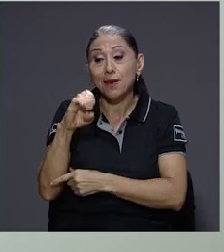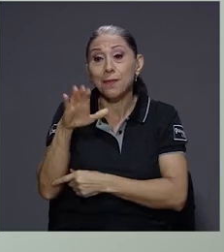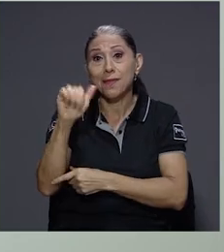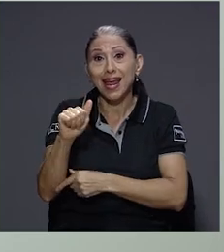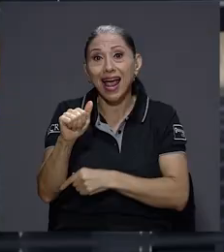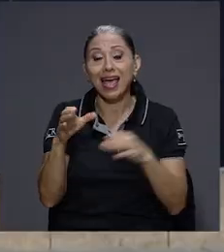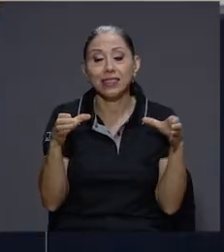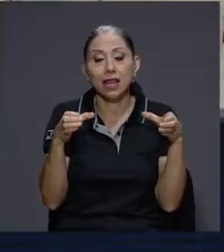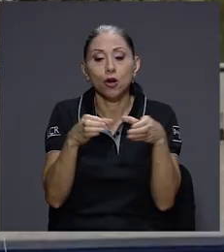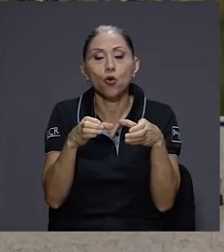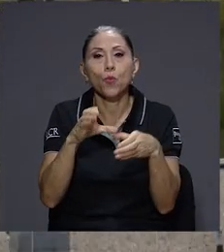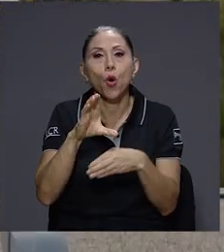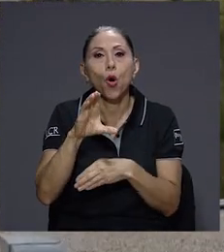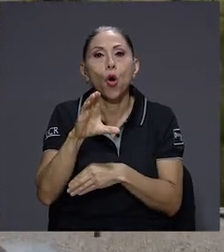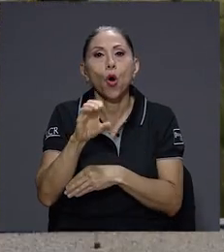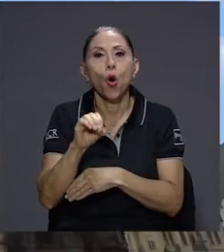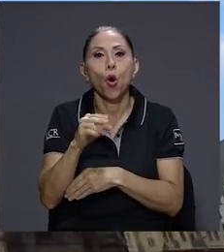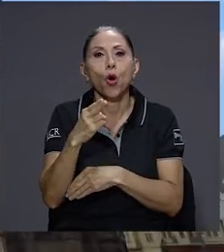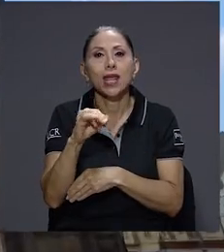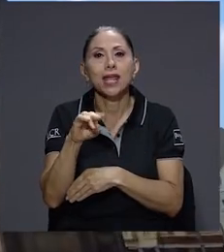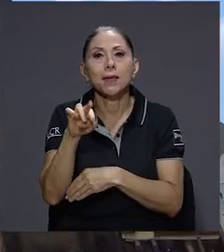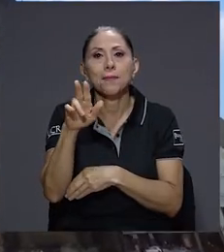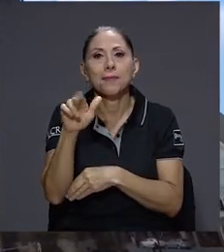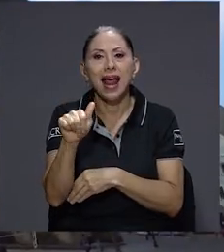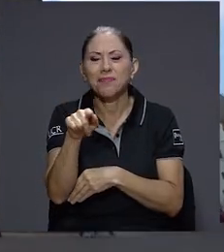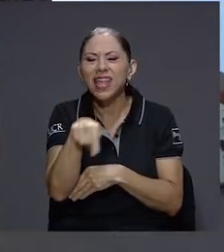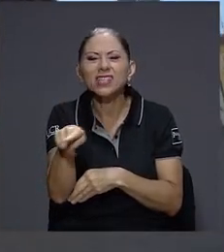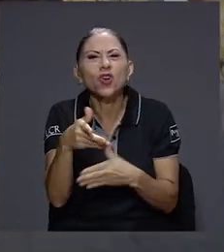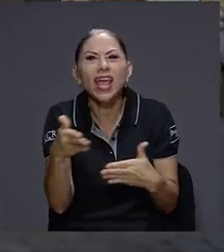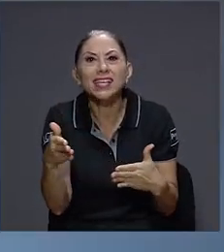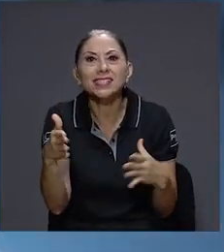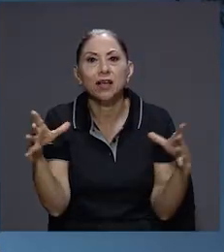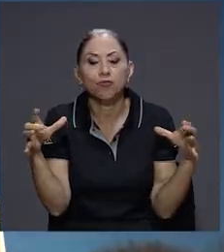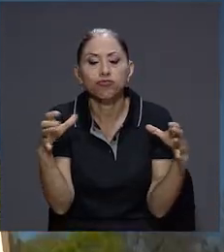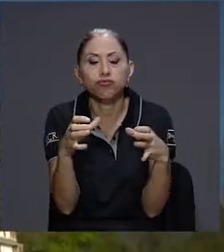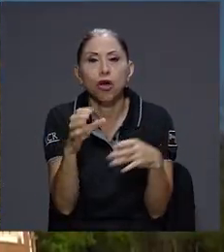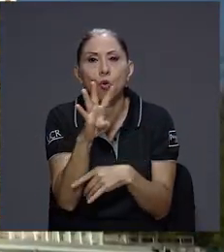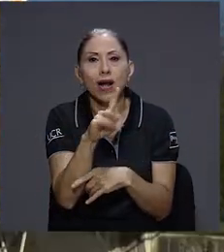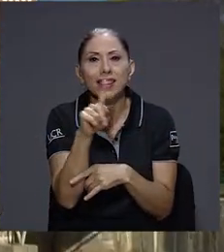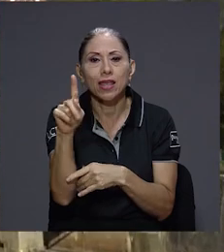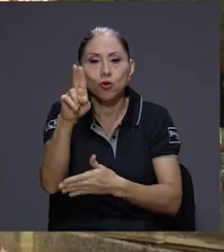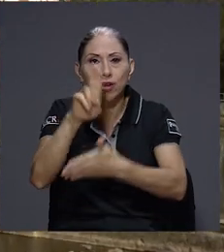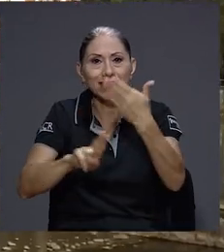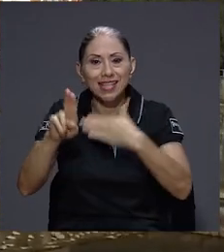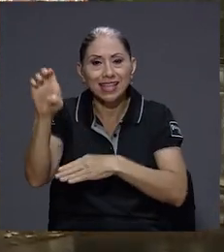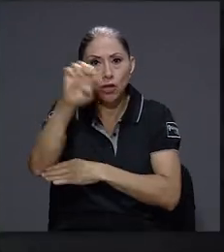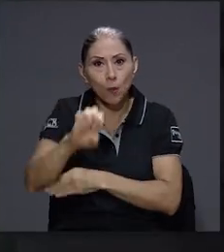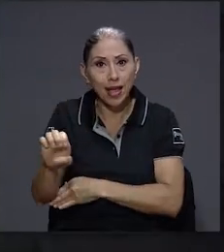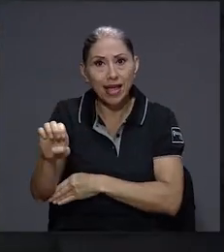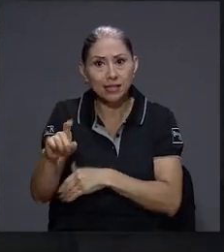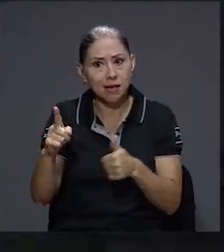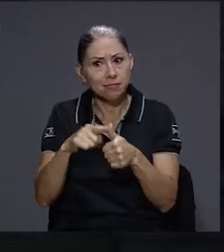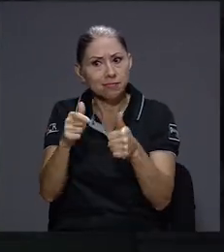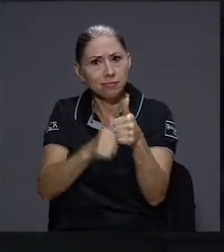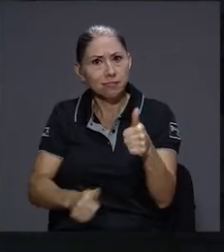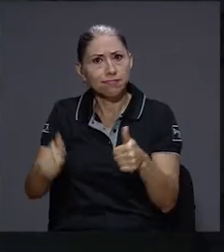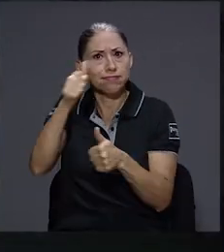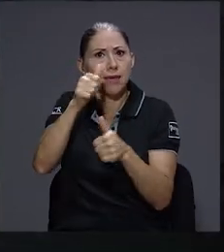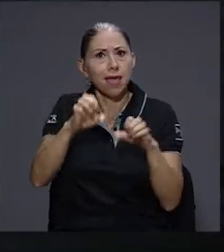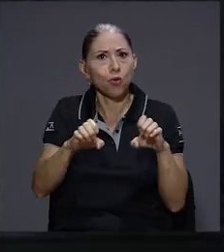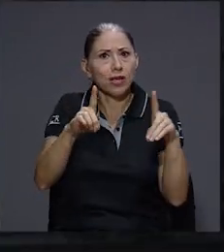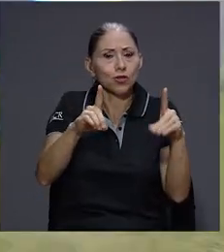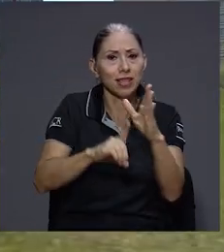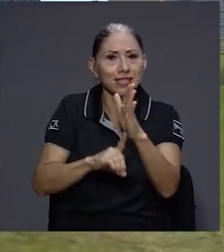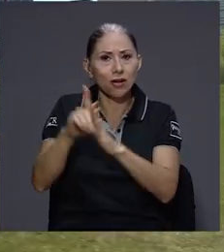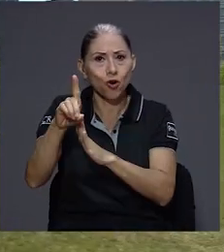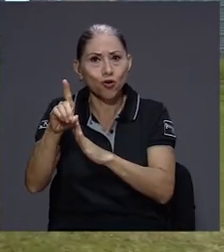Coimbra. Esta es una asociación de 41 universidades europeas pioneras en investigación y desarrollo que promueve